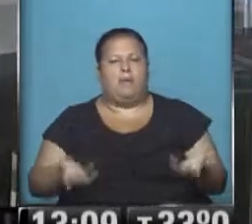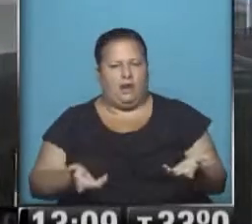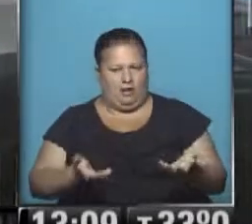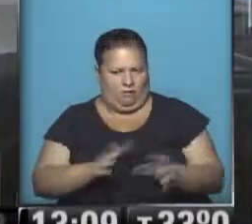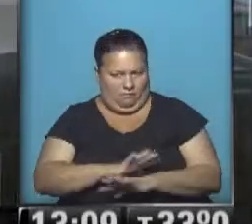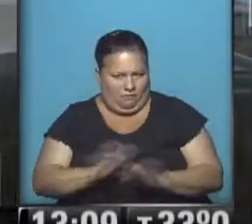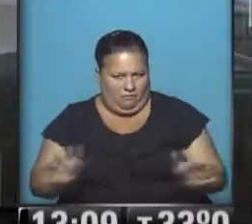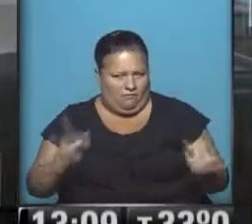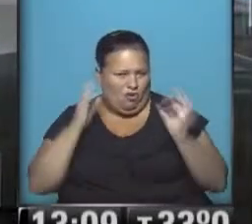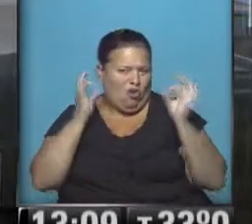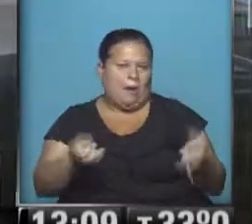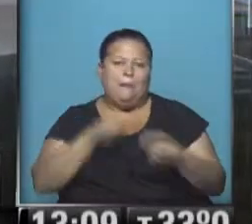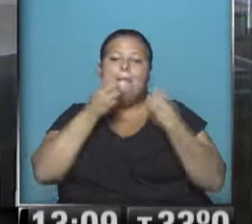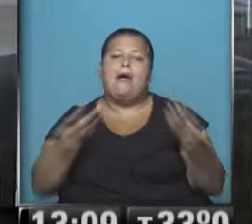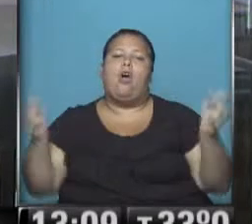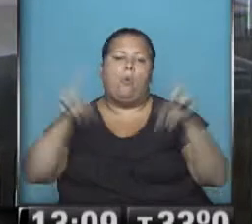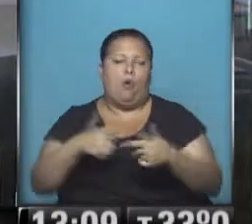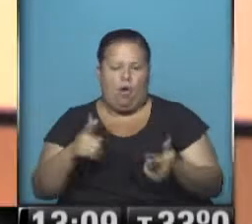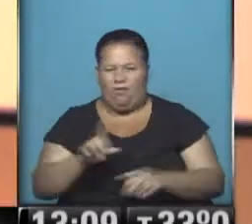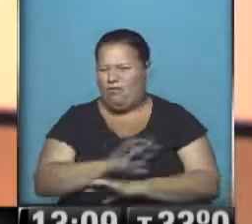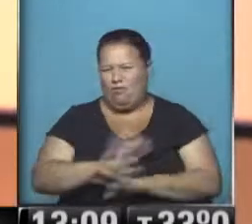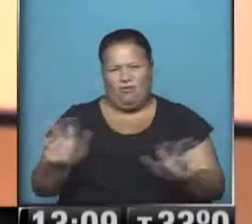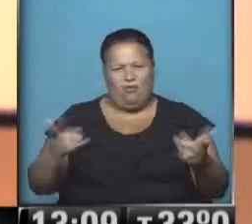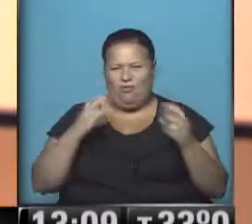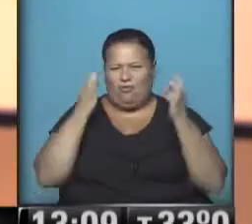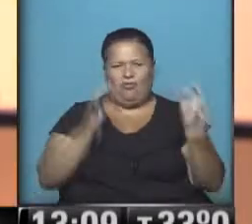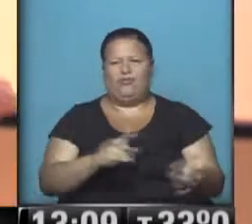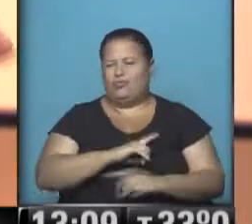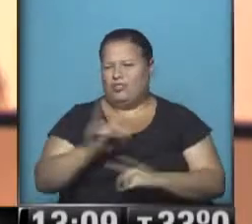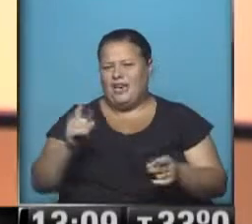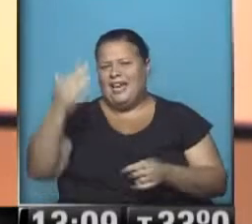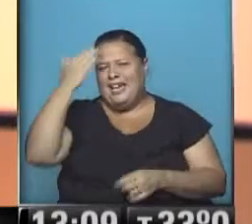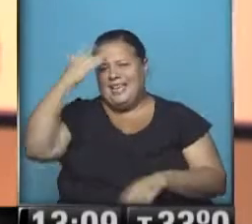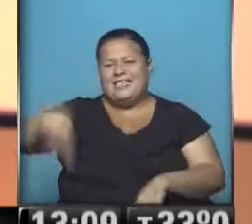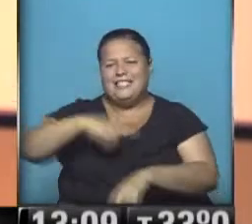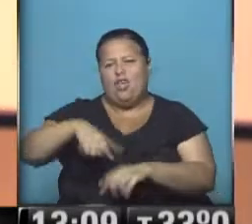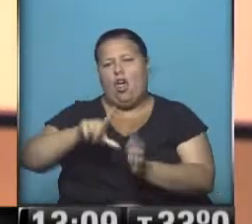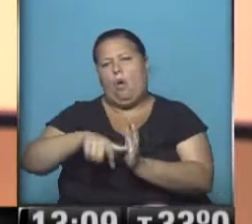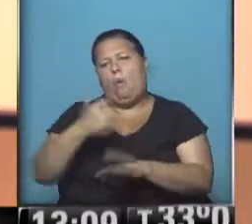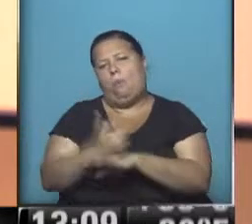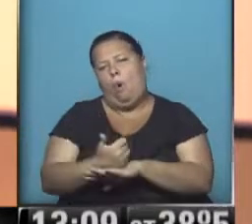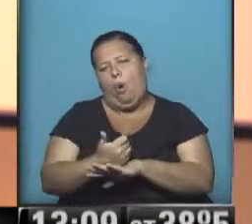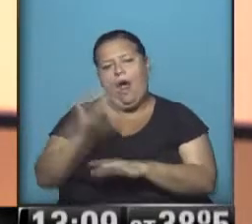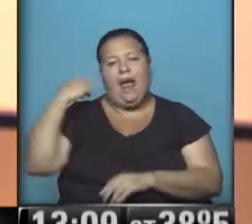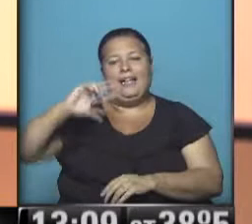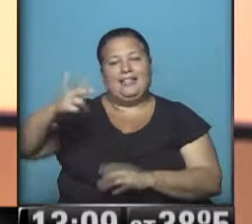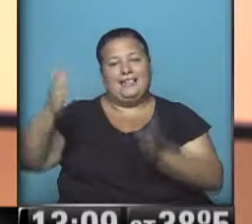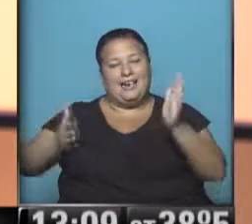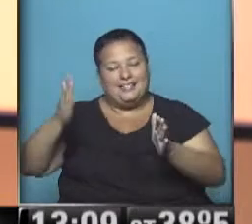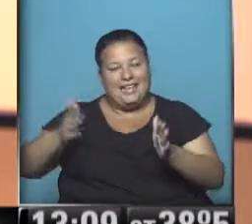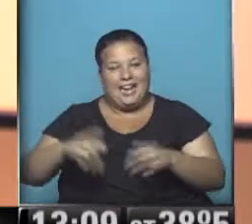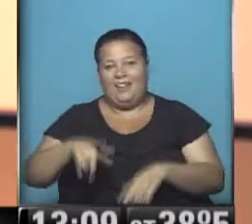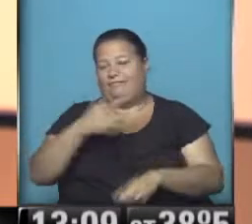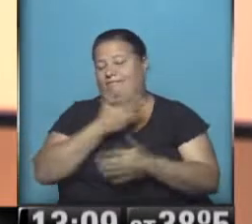no le alcanza para recuperar nada, ¿o sí? No, no le alcanza, es imposible, estuvo 15 horas parado en aquella famosa tercera etapa que lo